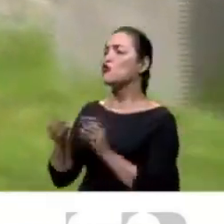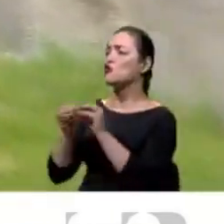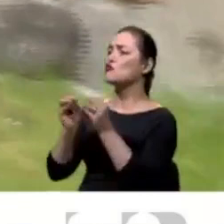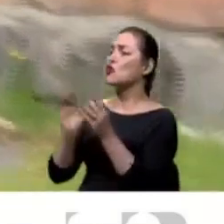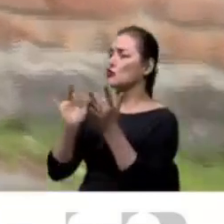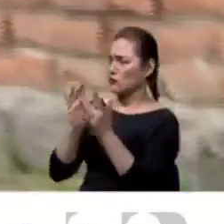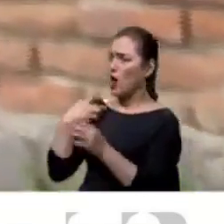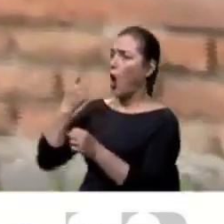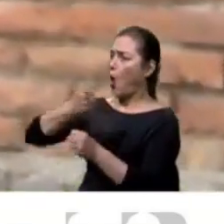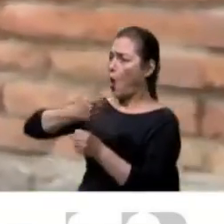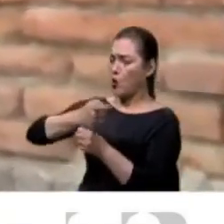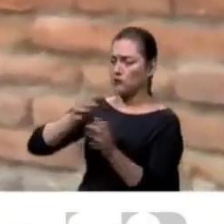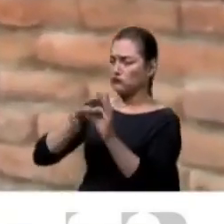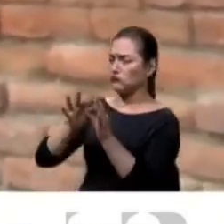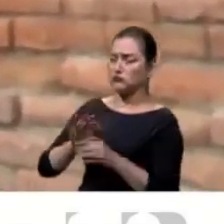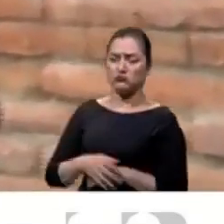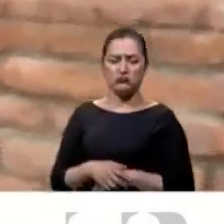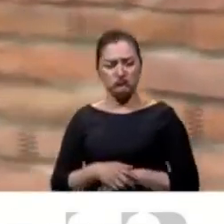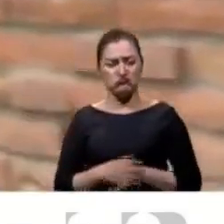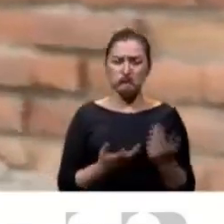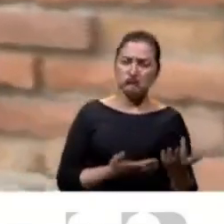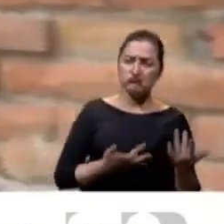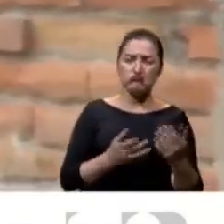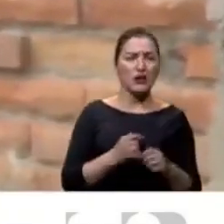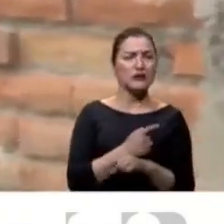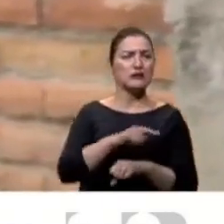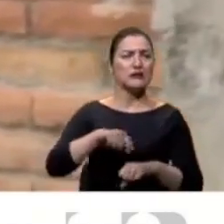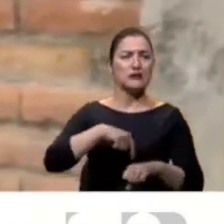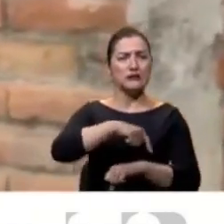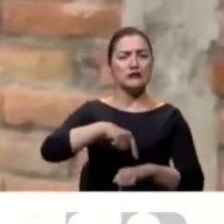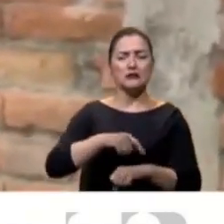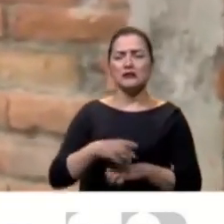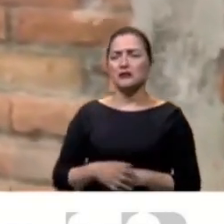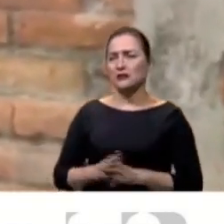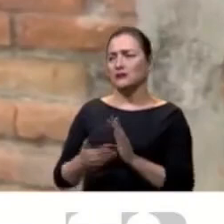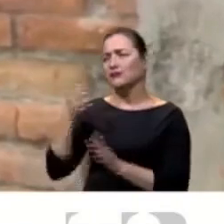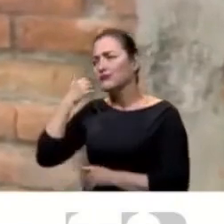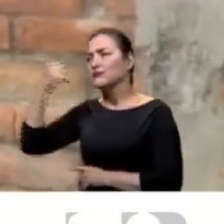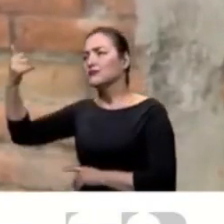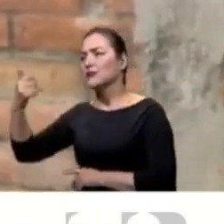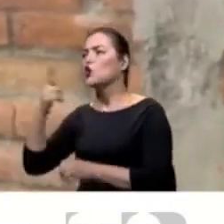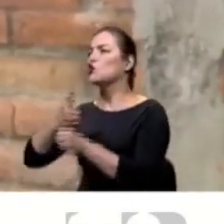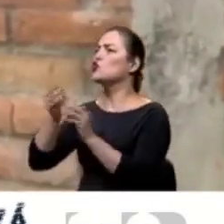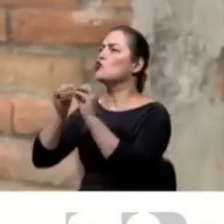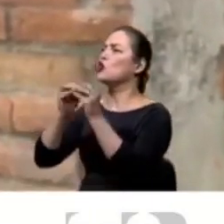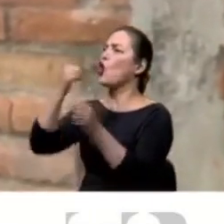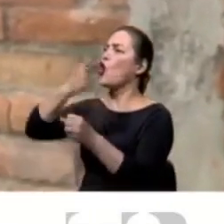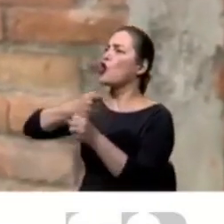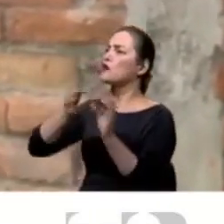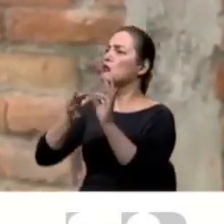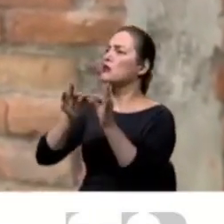dijeron que esa orden ya se acabó y que me ponen nueva orden. Entonces, y que van a agilitar y van a dar pronta